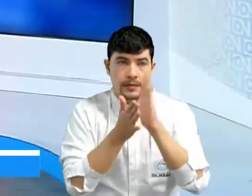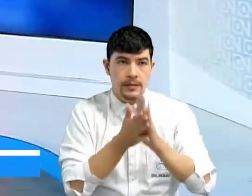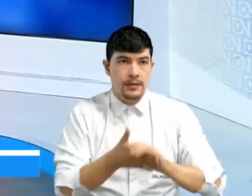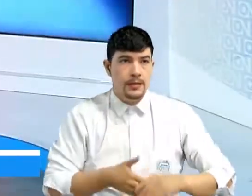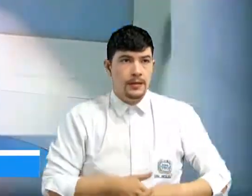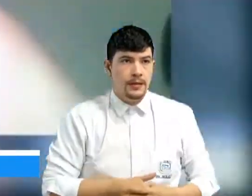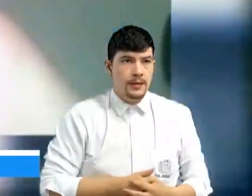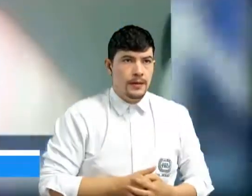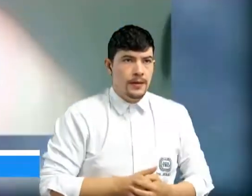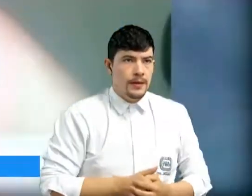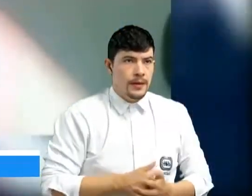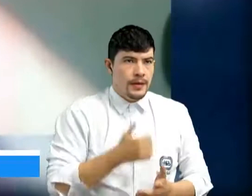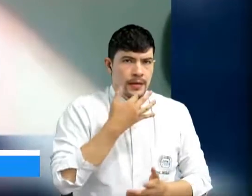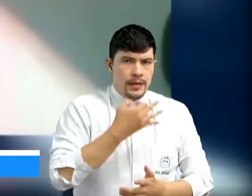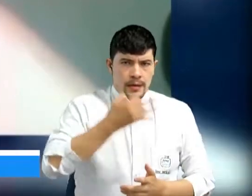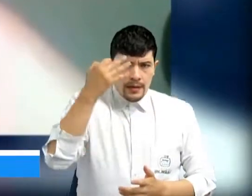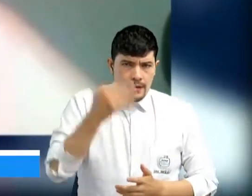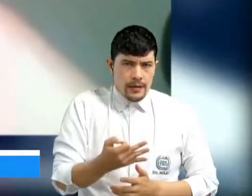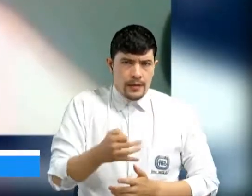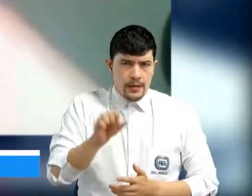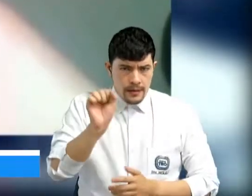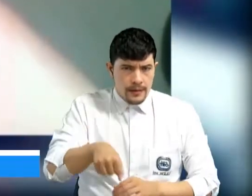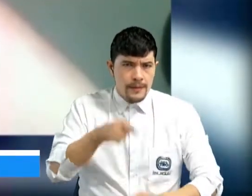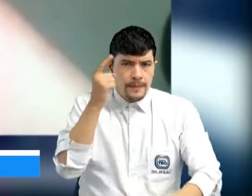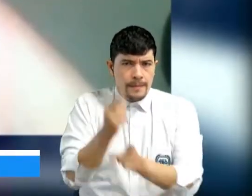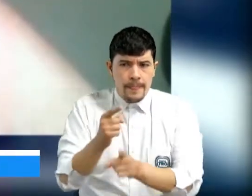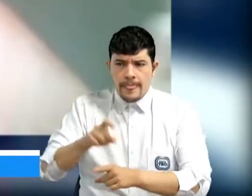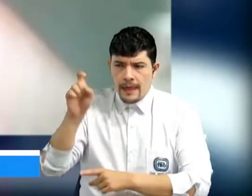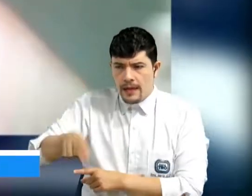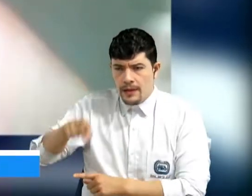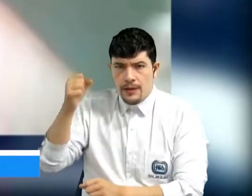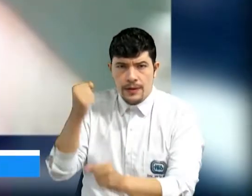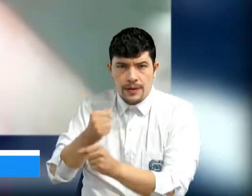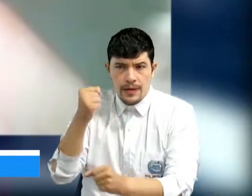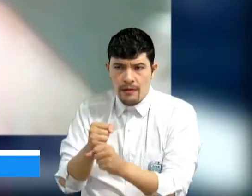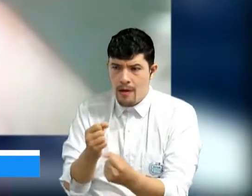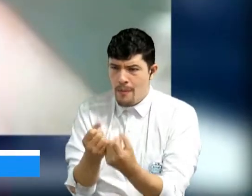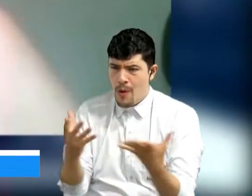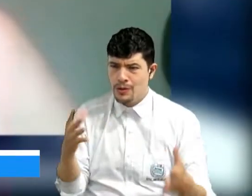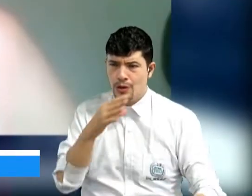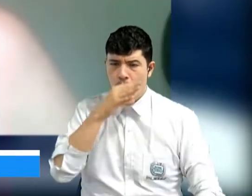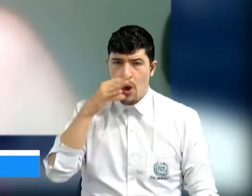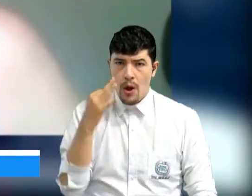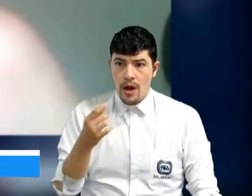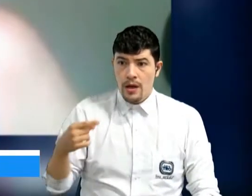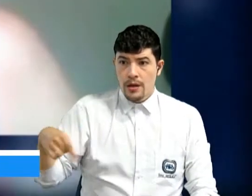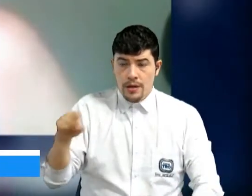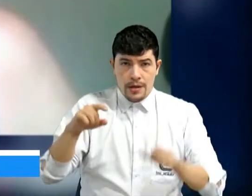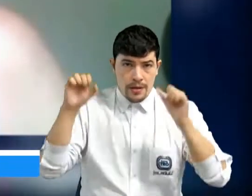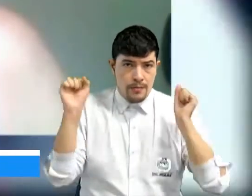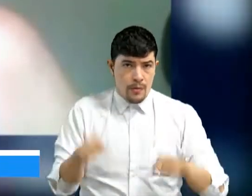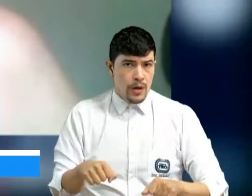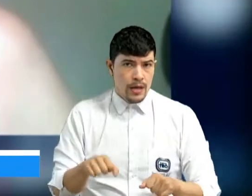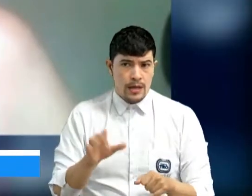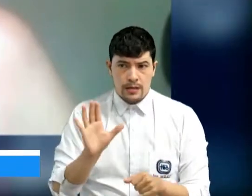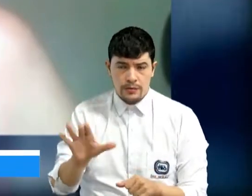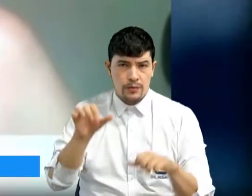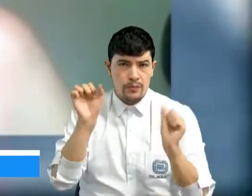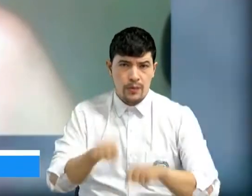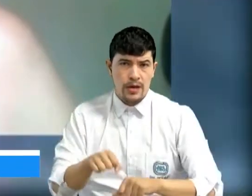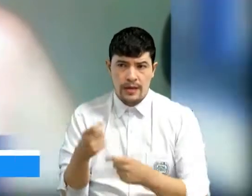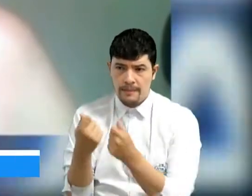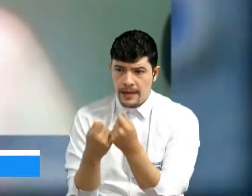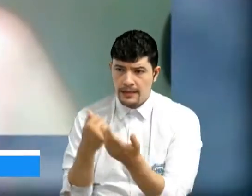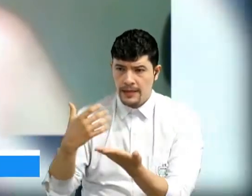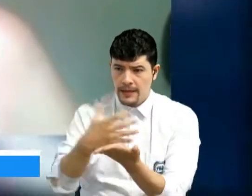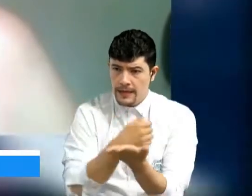cierto, la necesidad laboral de muchos hombres que de esta manera pueden llevar los recursos a sus casas, también es